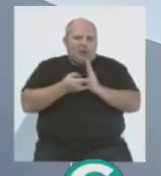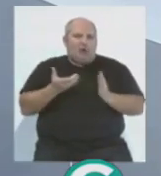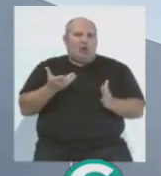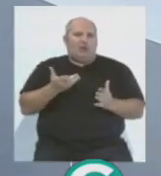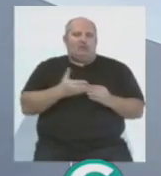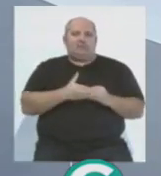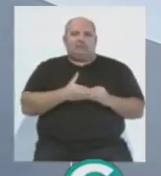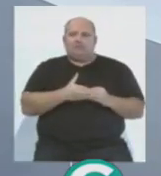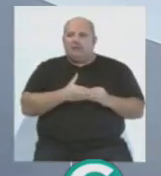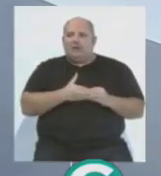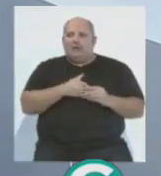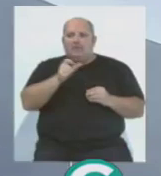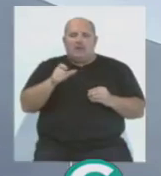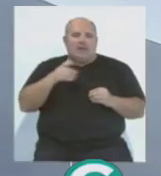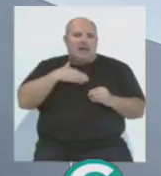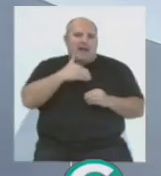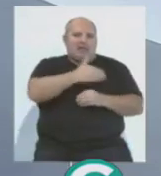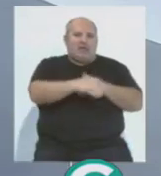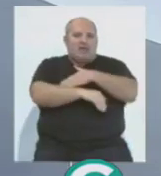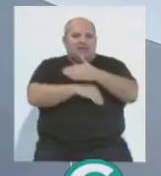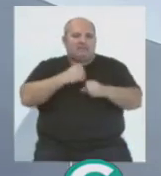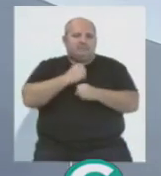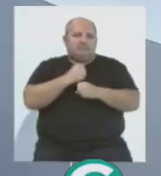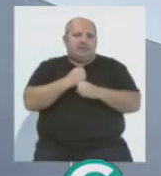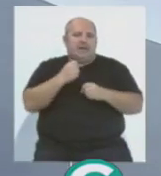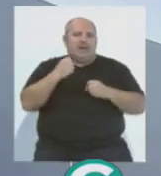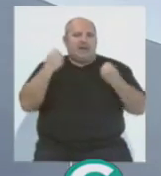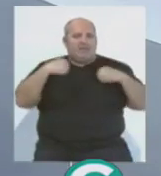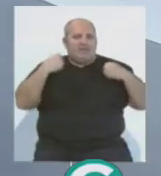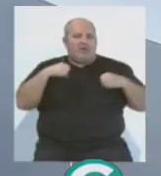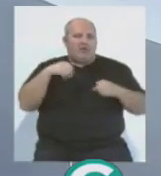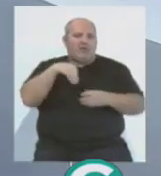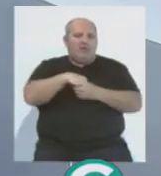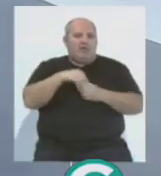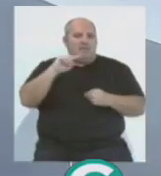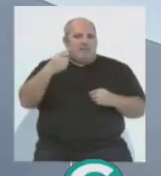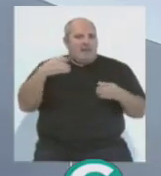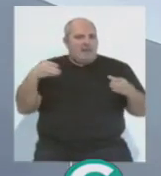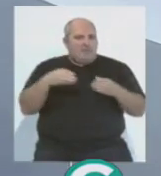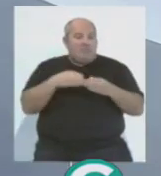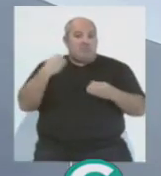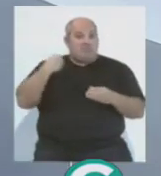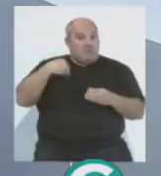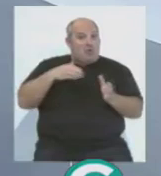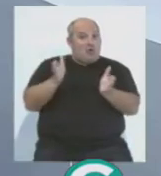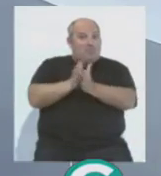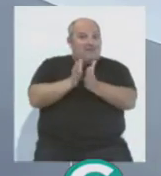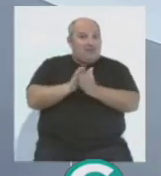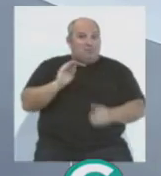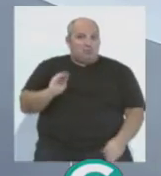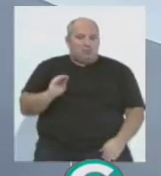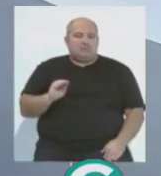a las personas que están al lado para que realicen los ejercicios los jugadores de la primera plantilla, sus propios compañeros